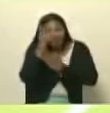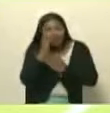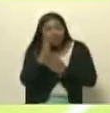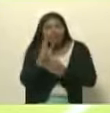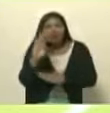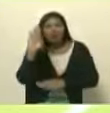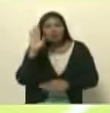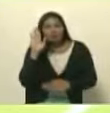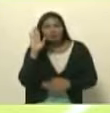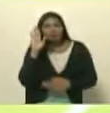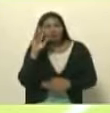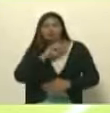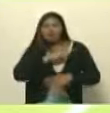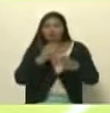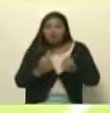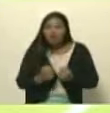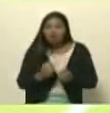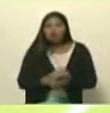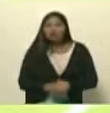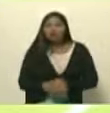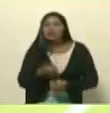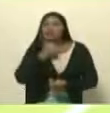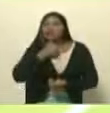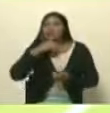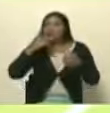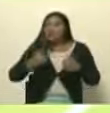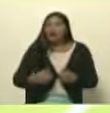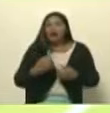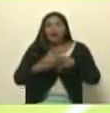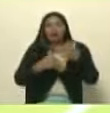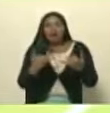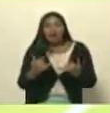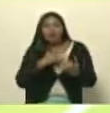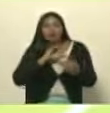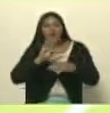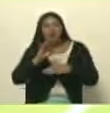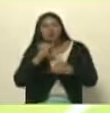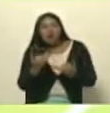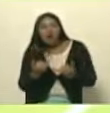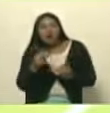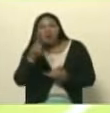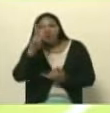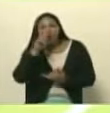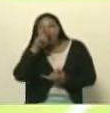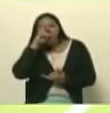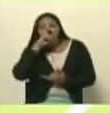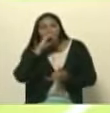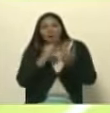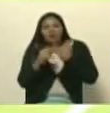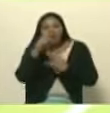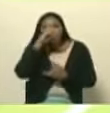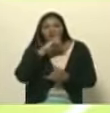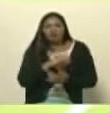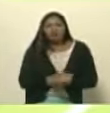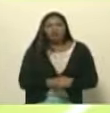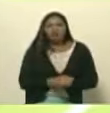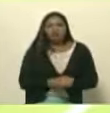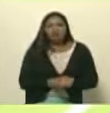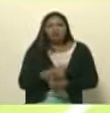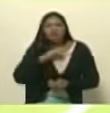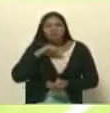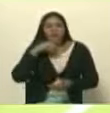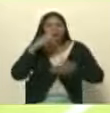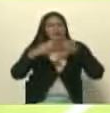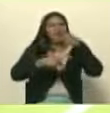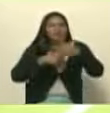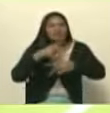compromiso, la resistencia, sobre todo en estos dos últimos años. Es un proceso